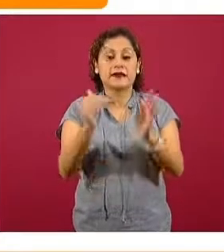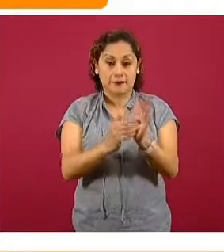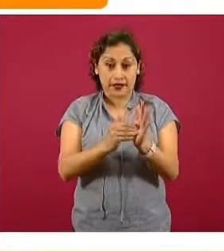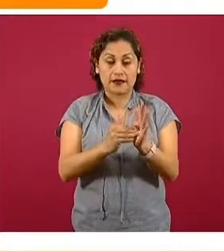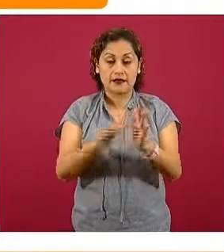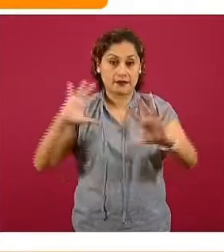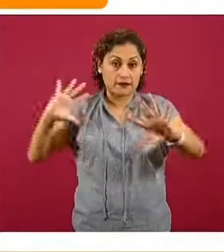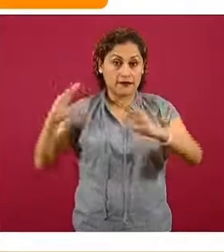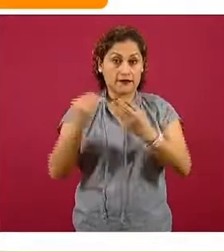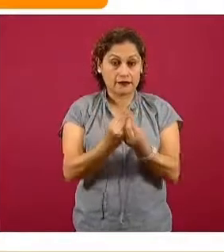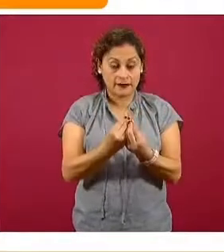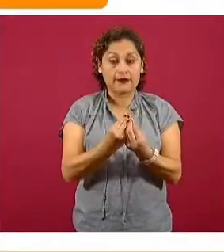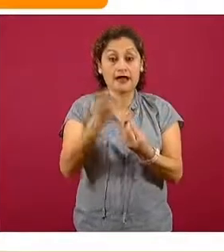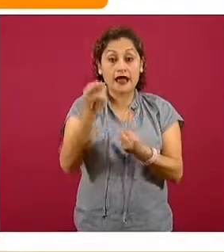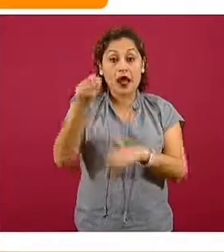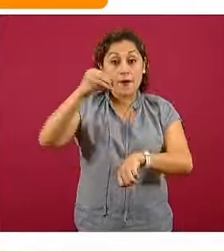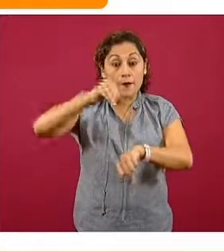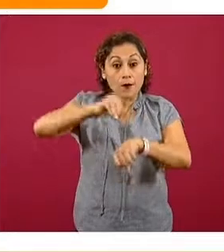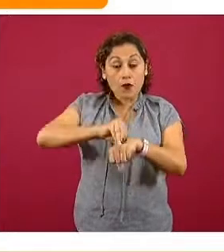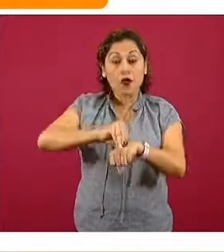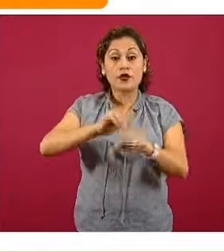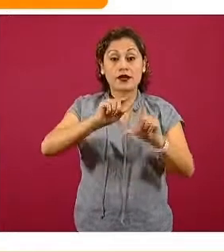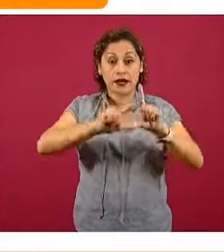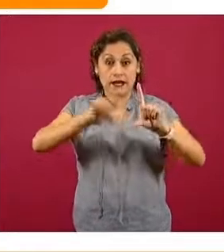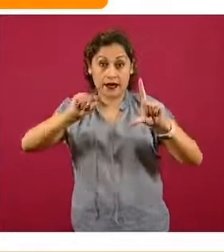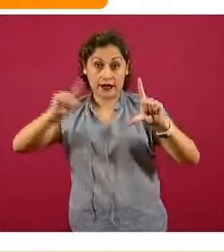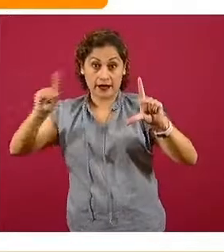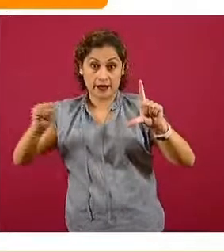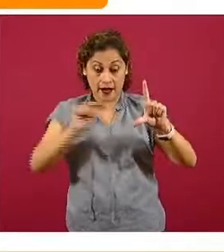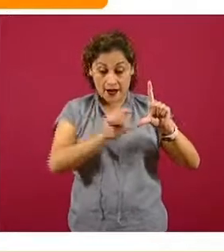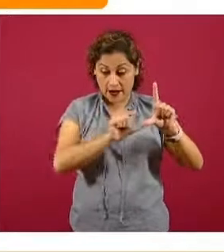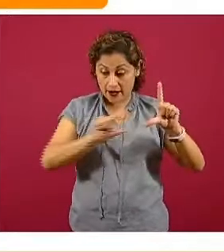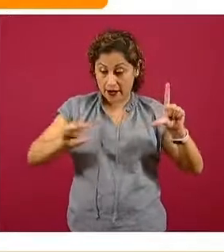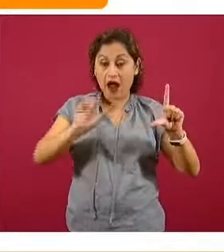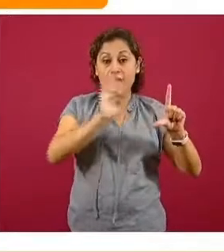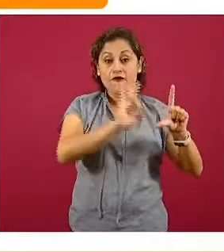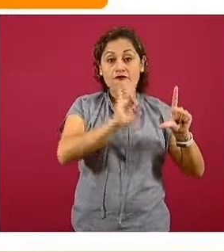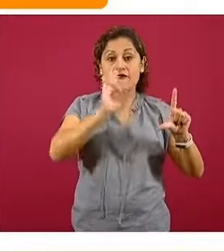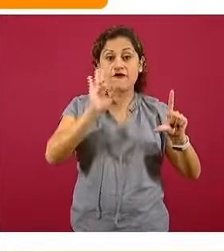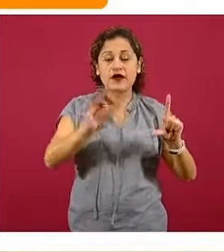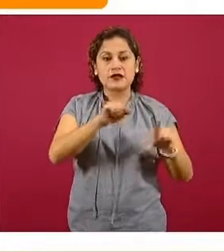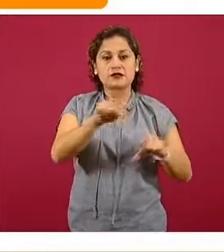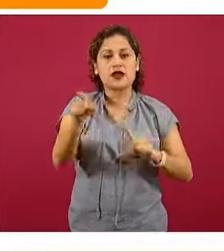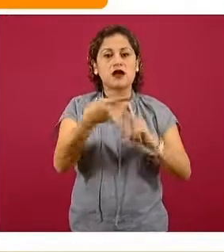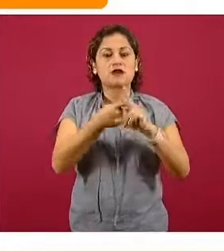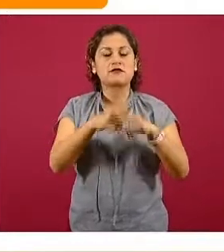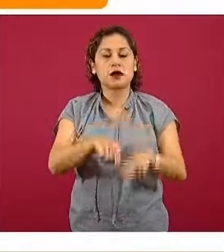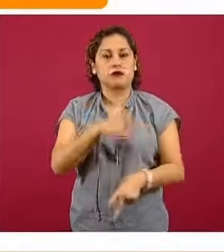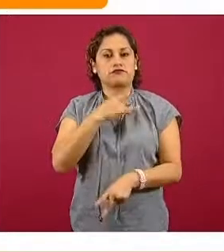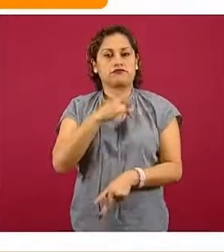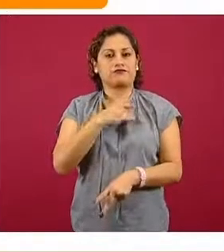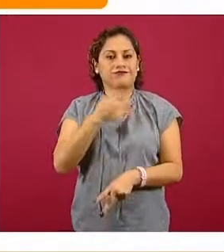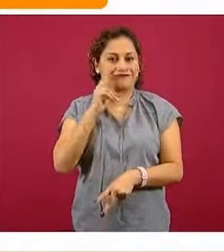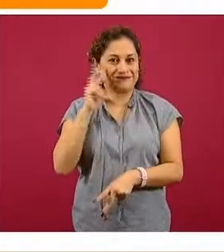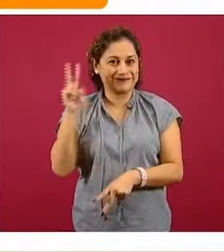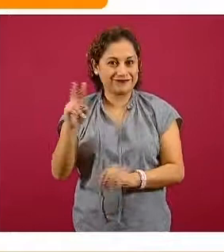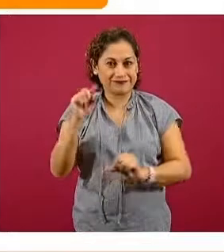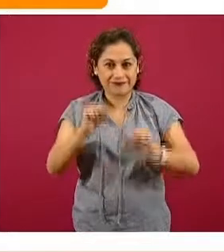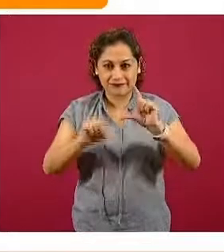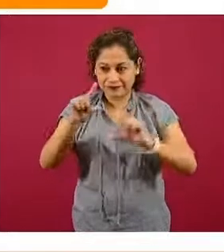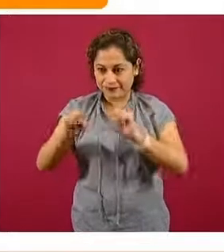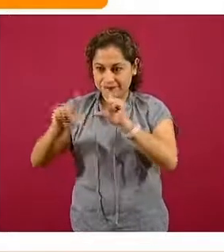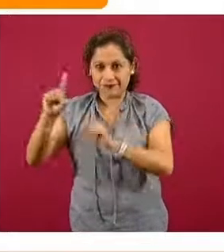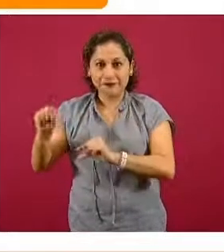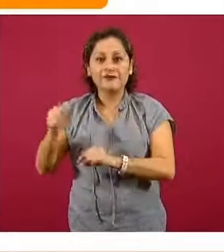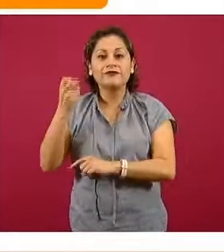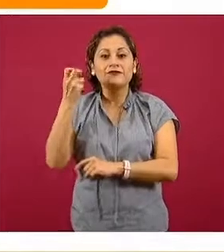agrupadas por su fecha de inicio de síntomas para efecto de todas estas barras, estas columnas que están distribuidas